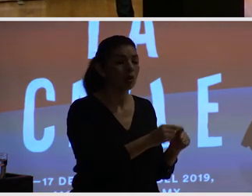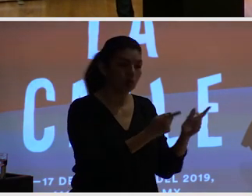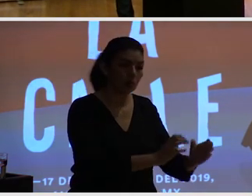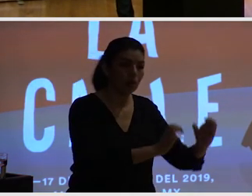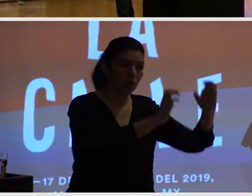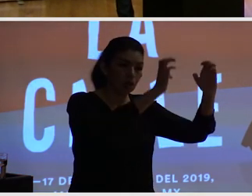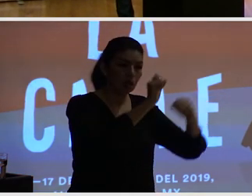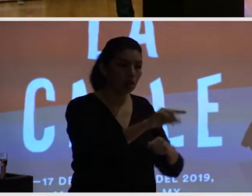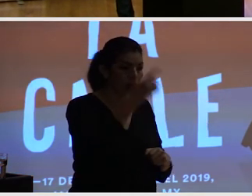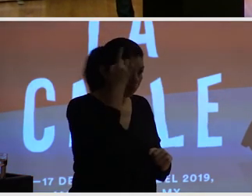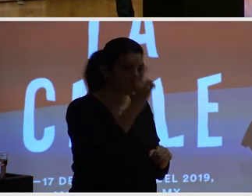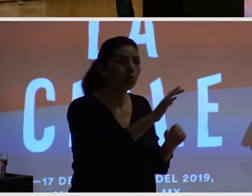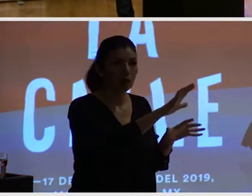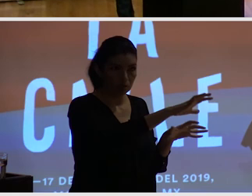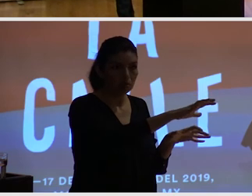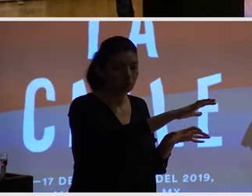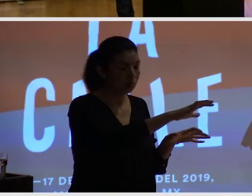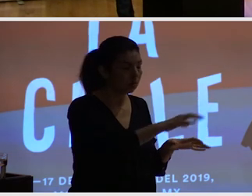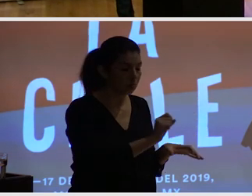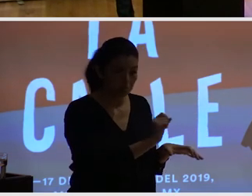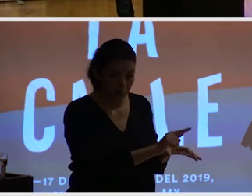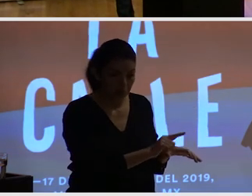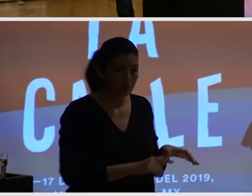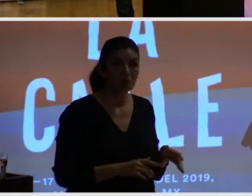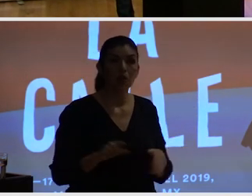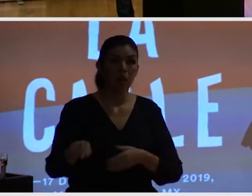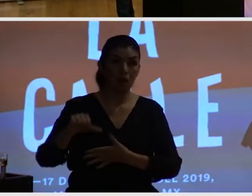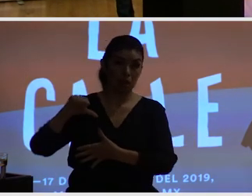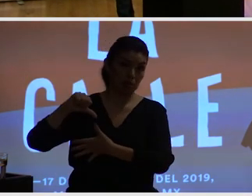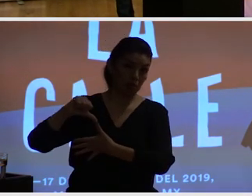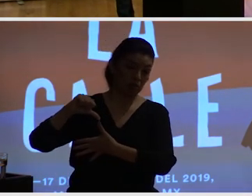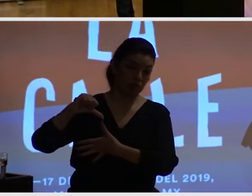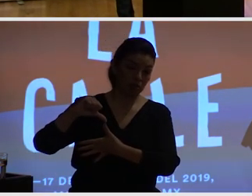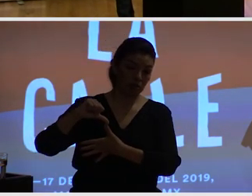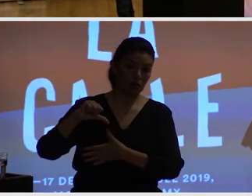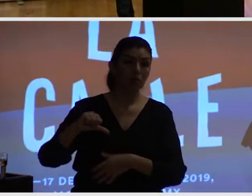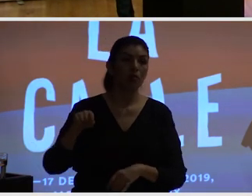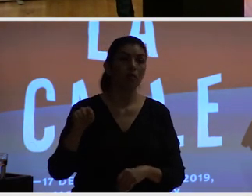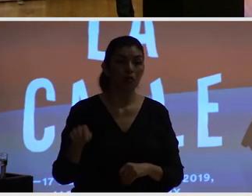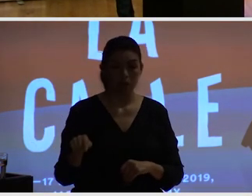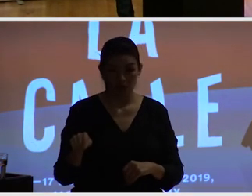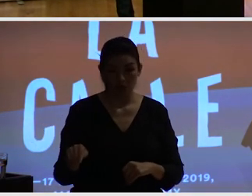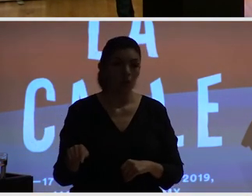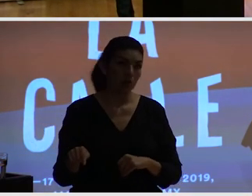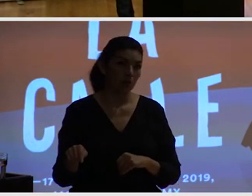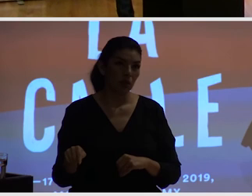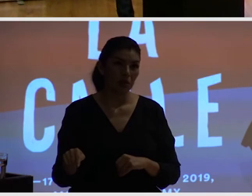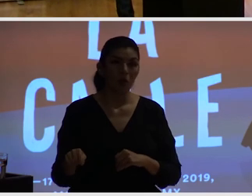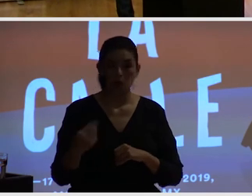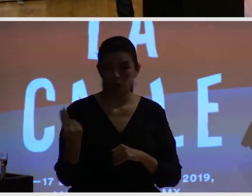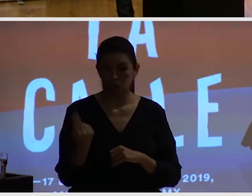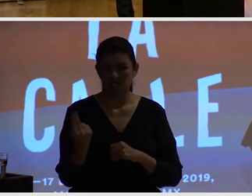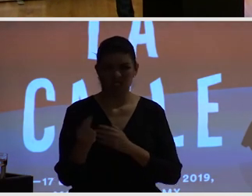puntos de fuerza lo que Latinoamérica no tiene que hacer yo pienso es imitar demasiado los modelos